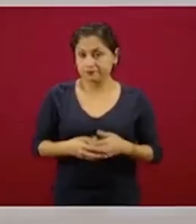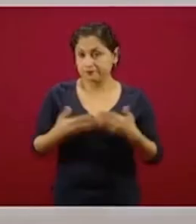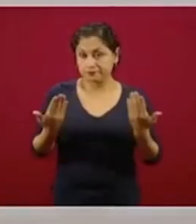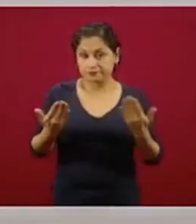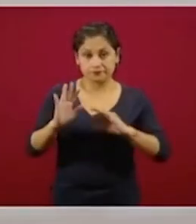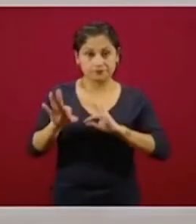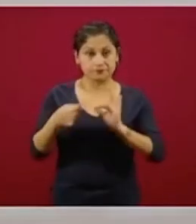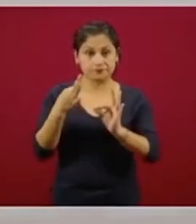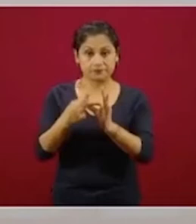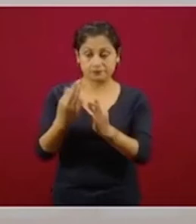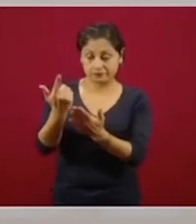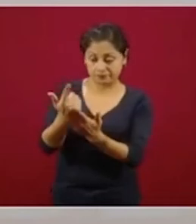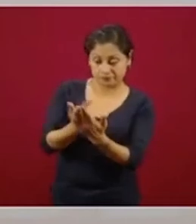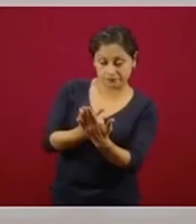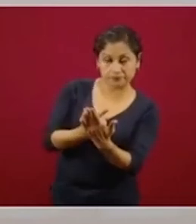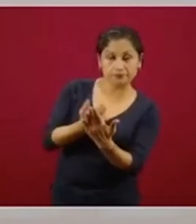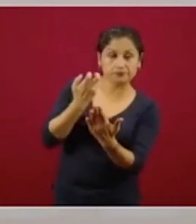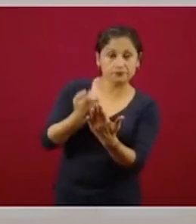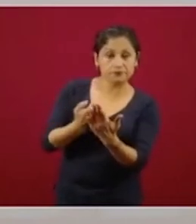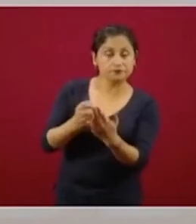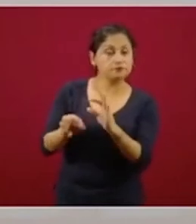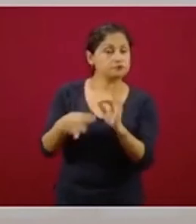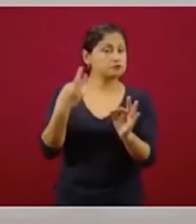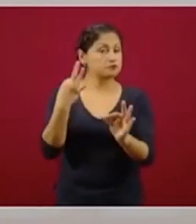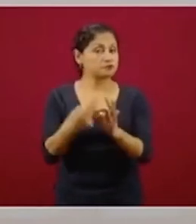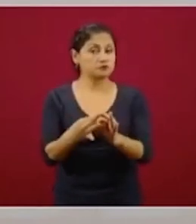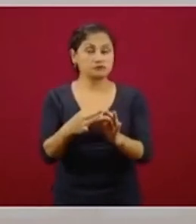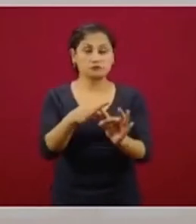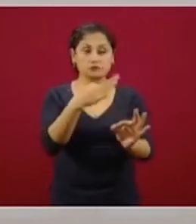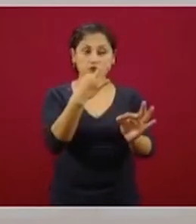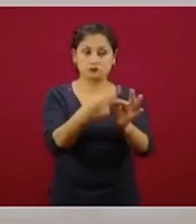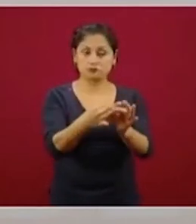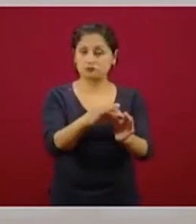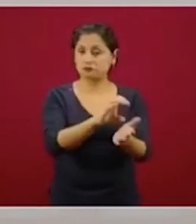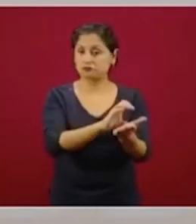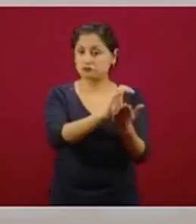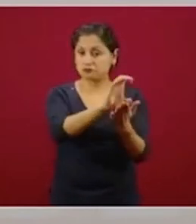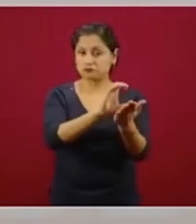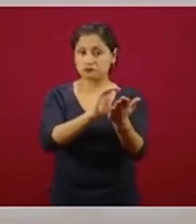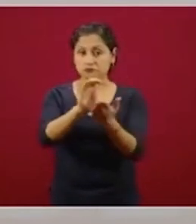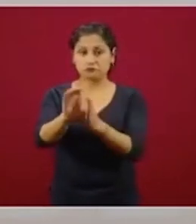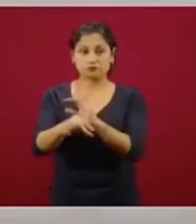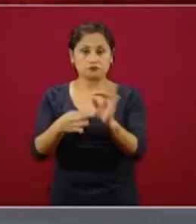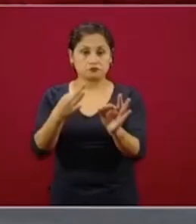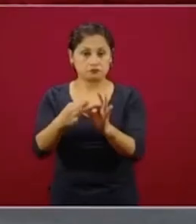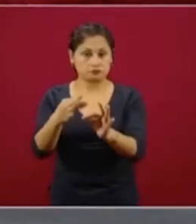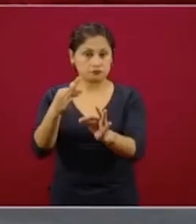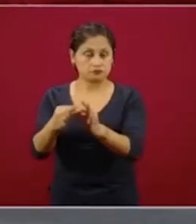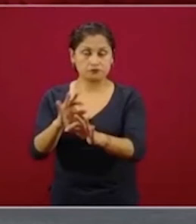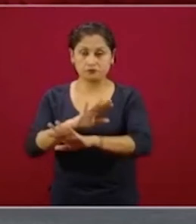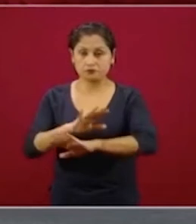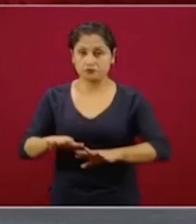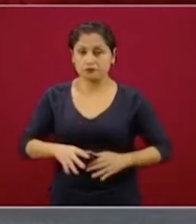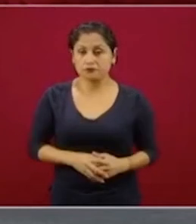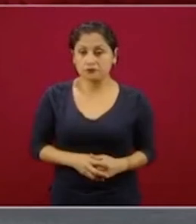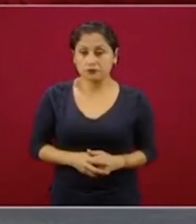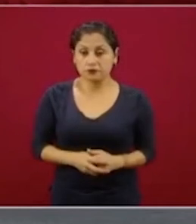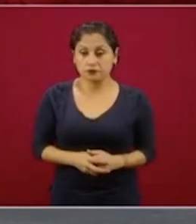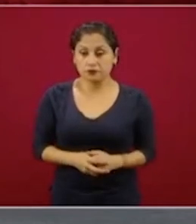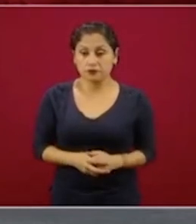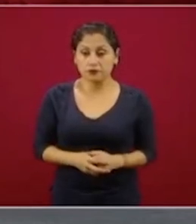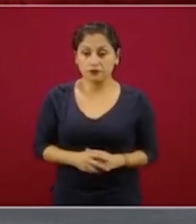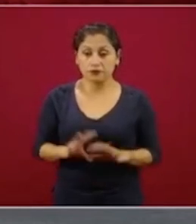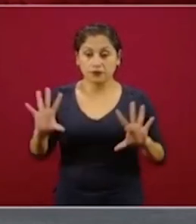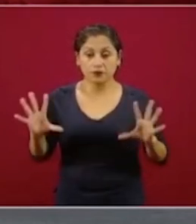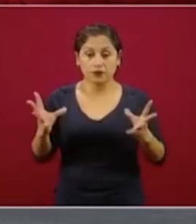ya ahí en las cuentas bancarias, en los pagos que los propios beneficiarios han hecho. Eso suma